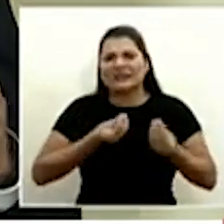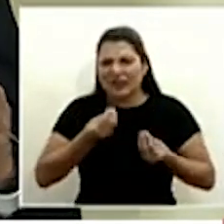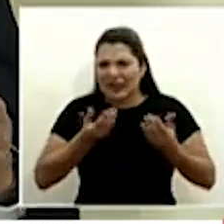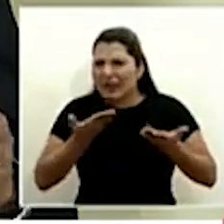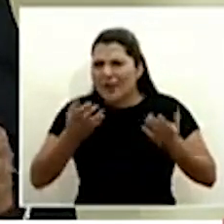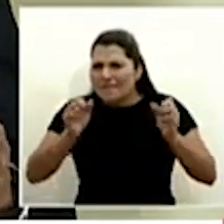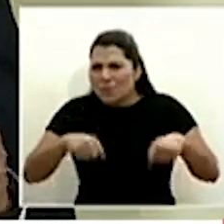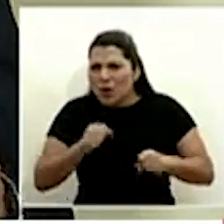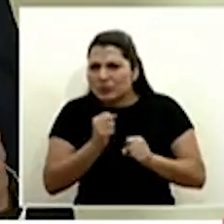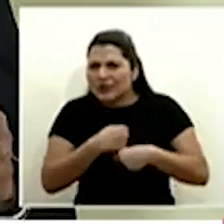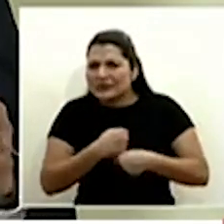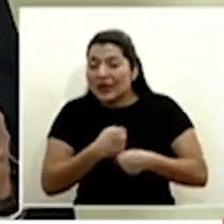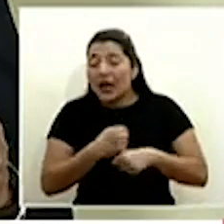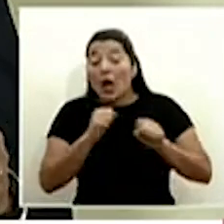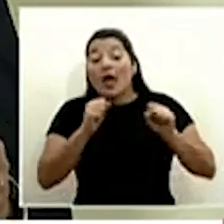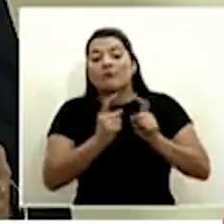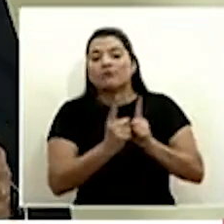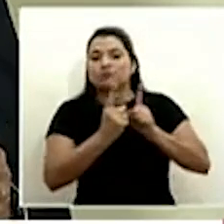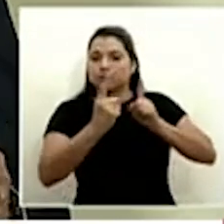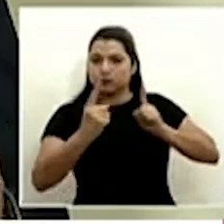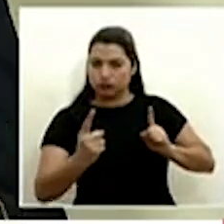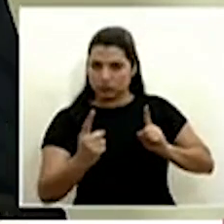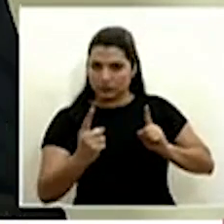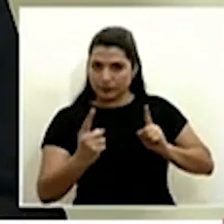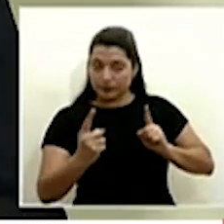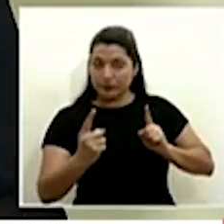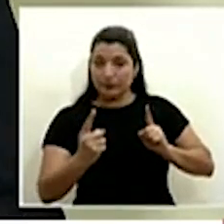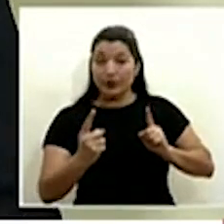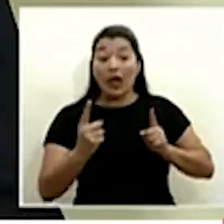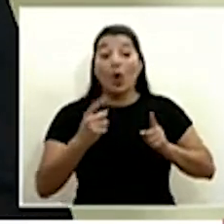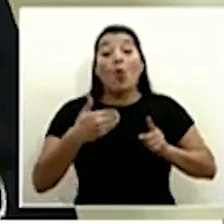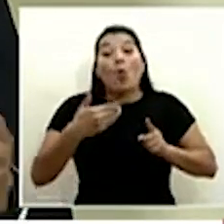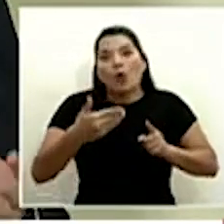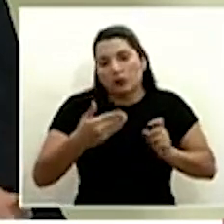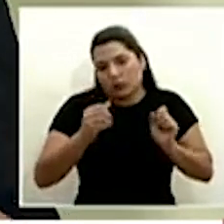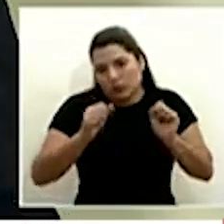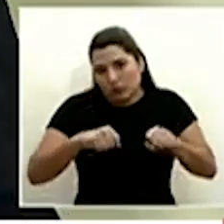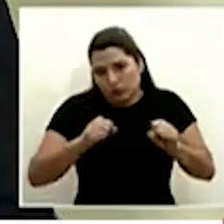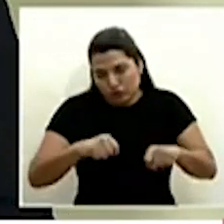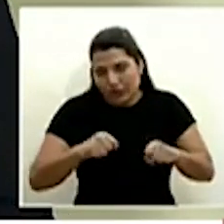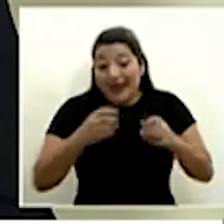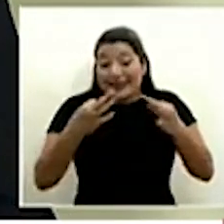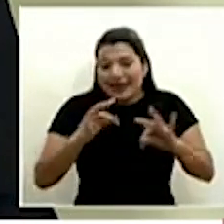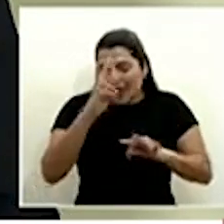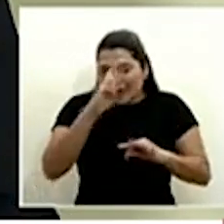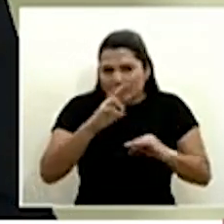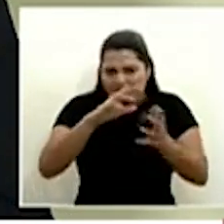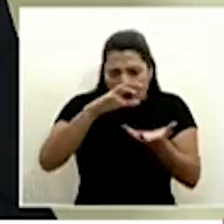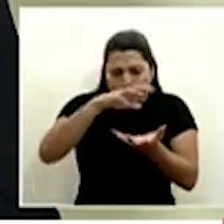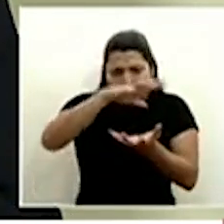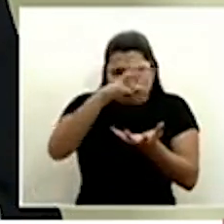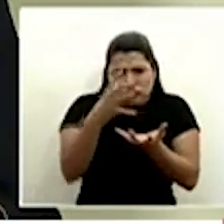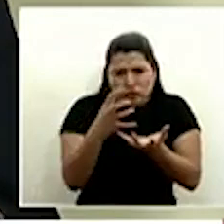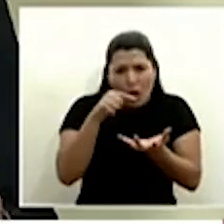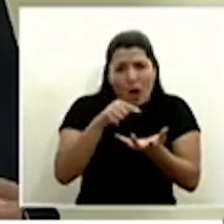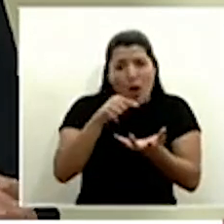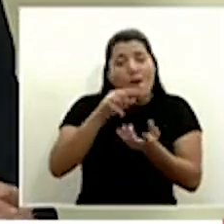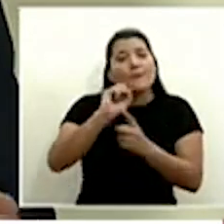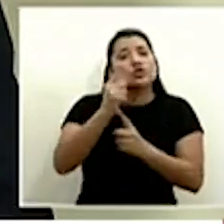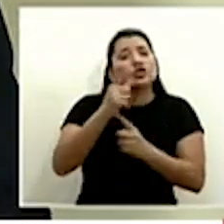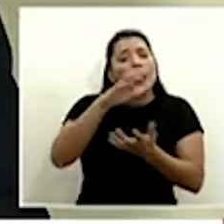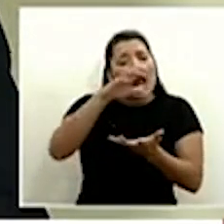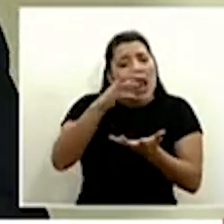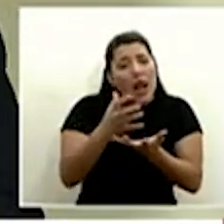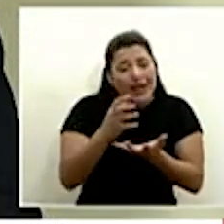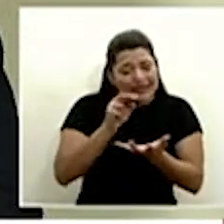distanciamiento físico y presencial hasta donde sea posible manejarnos en las burbujas sociales porque si no lo hacemos no